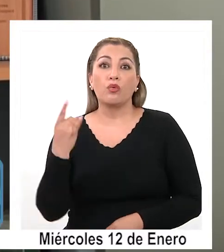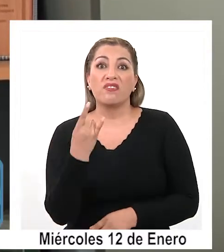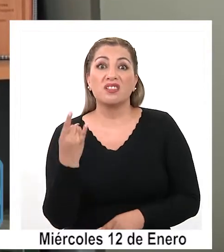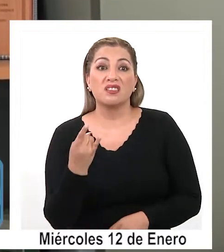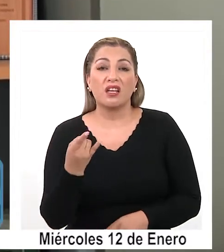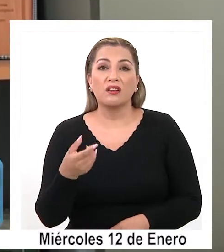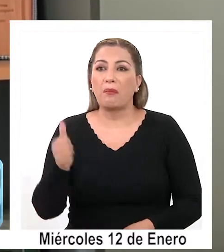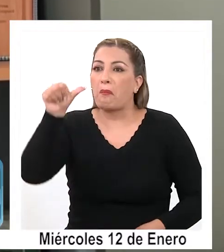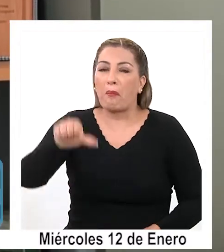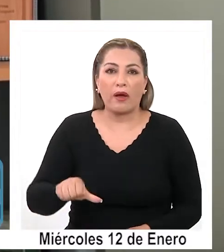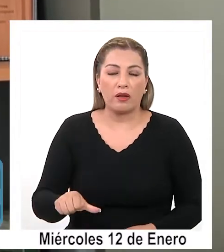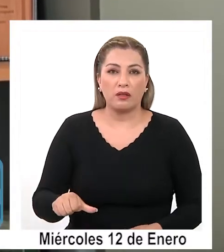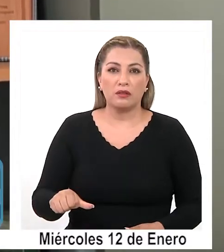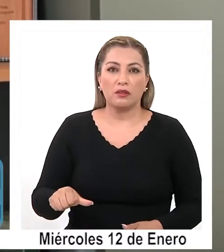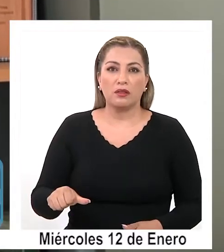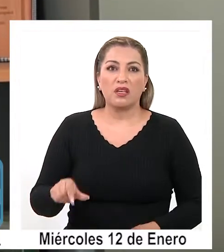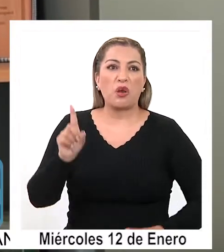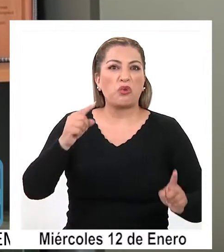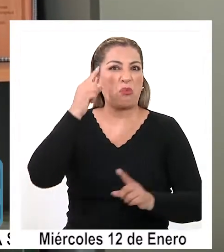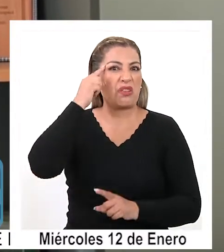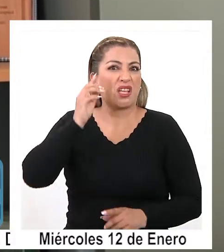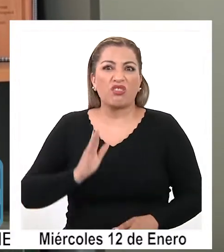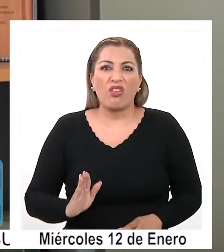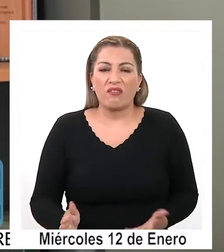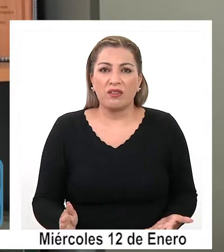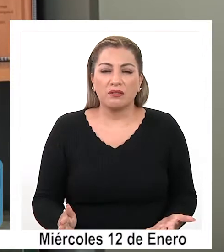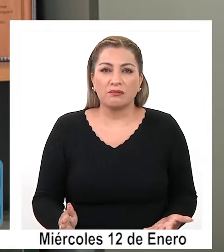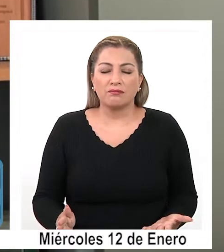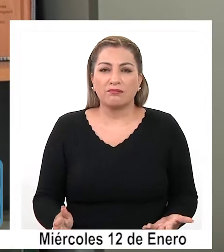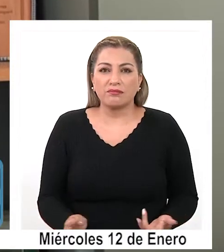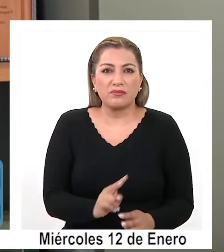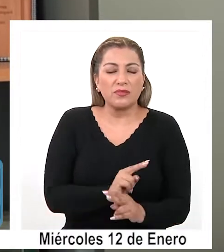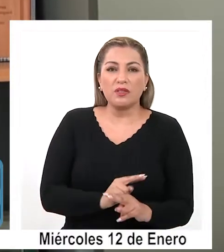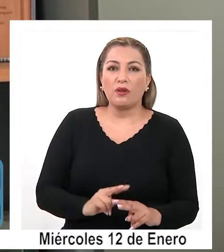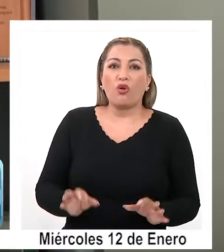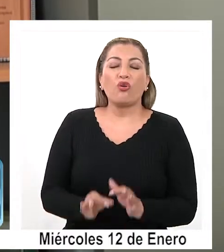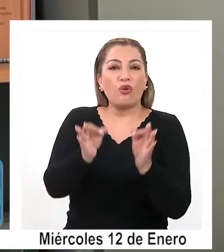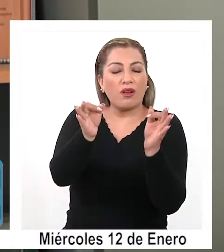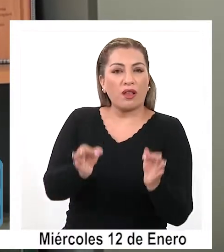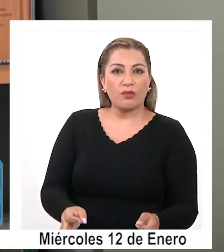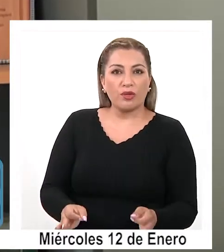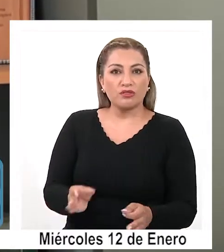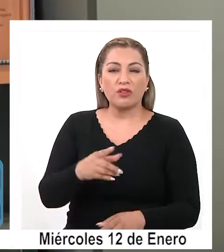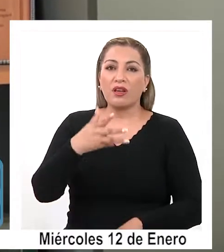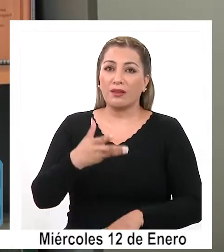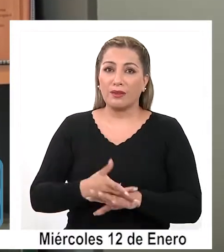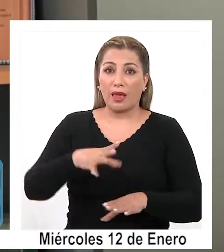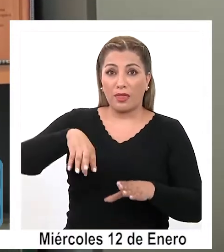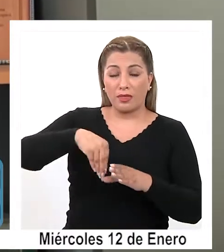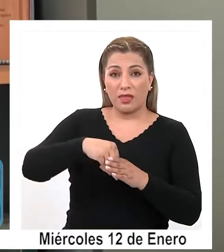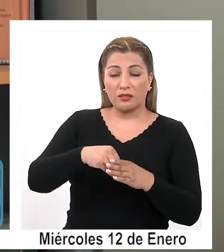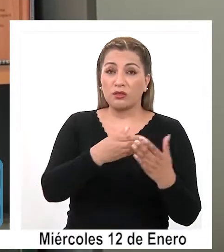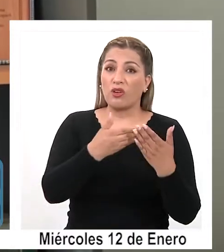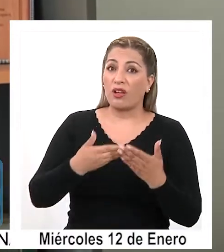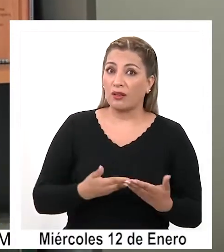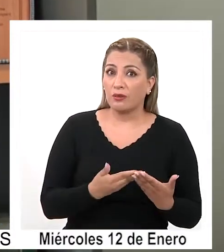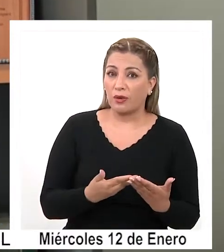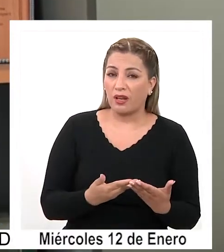y es malo que tengamos esa mentalidad todavía de que con la educación que recibimos en los colegios no baste,